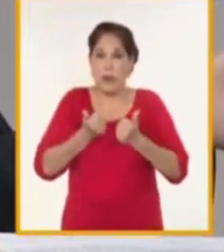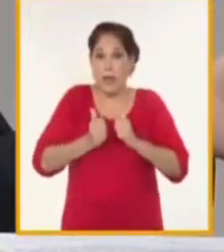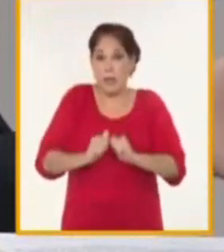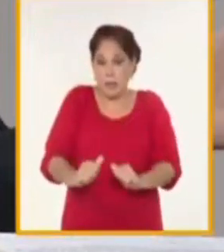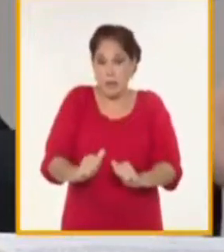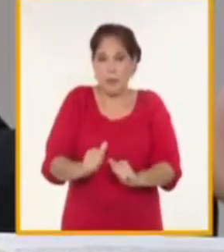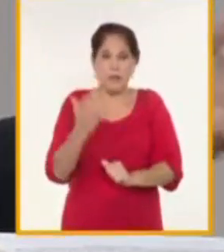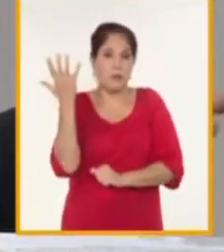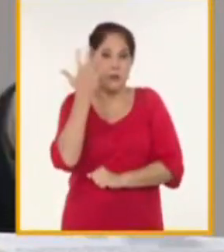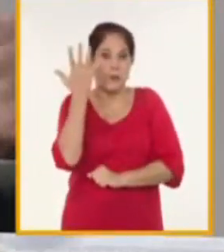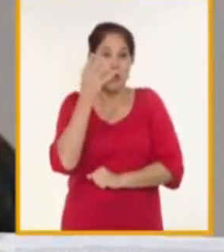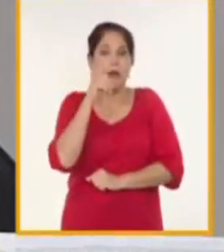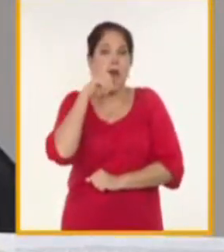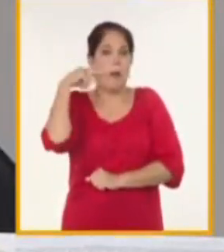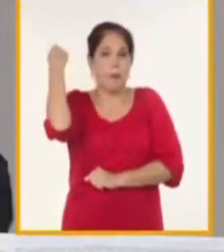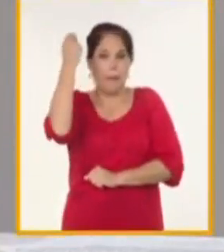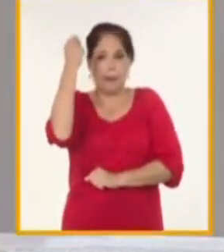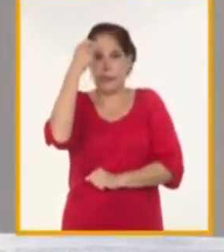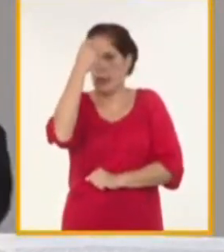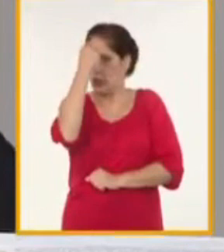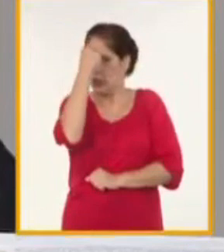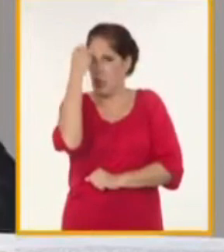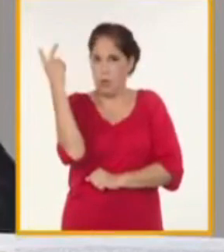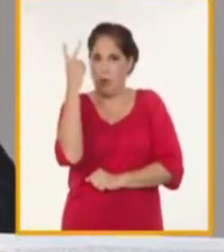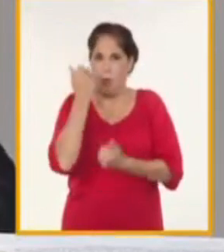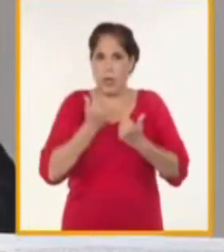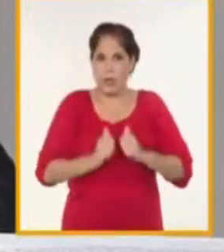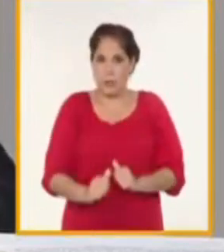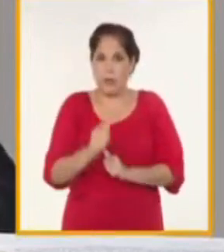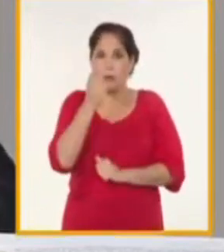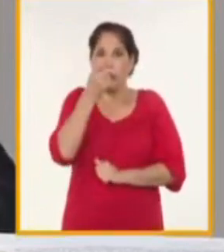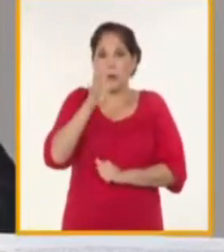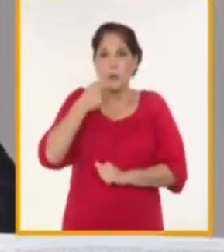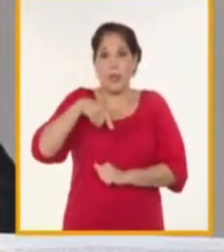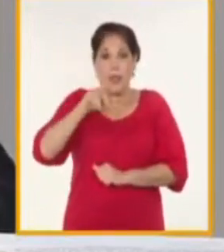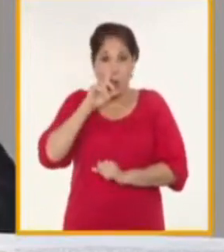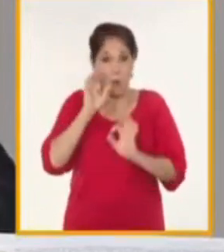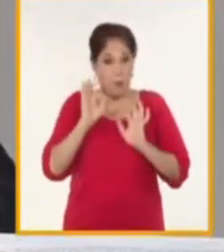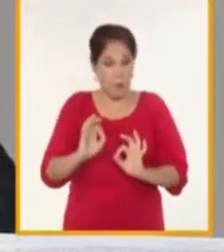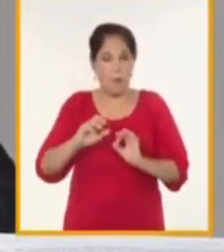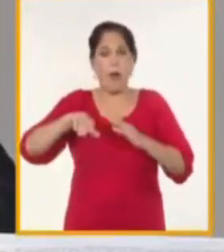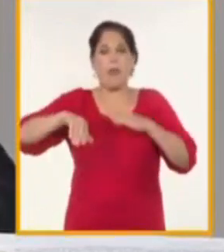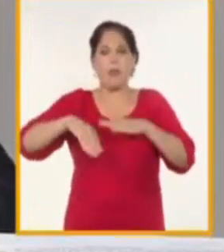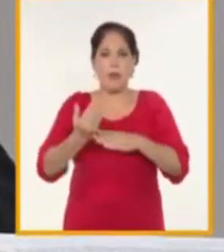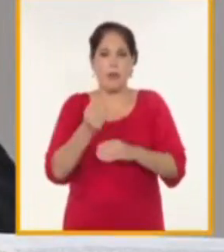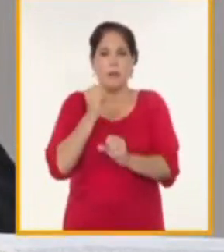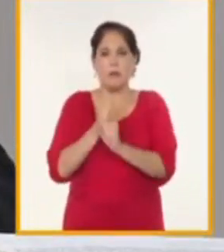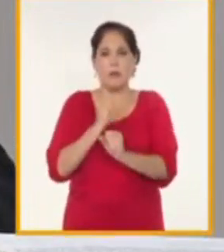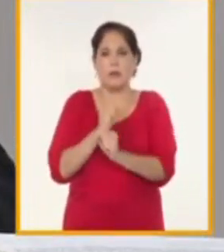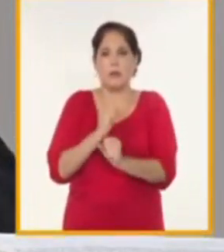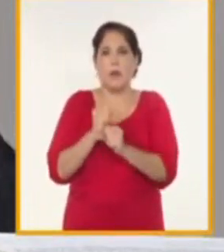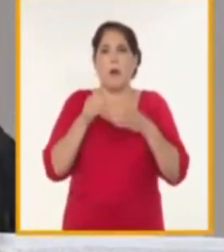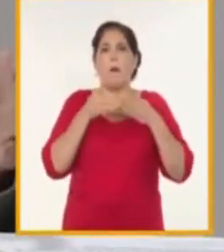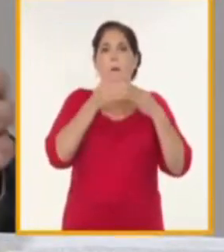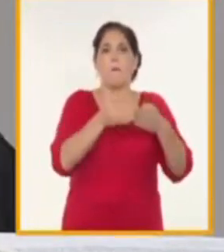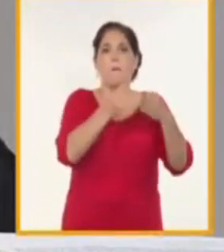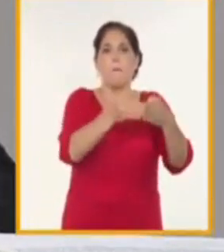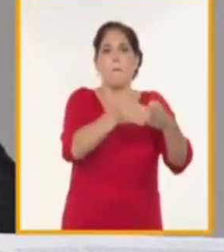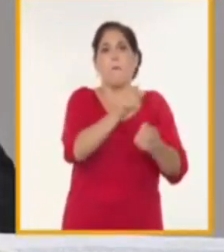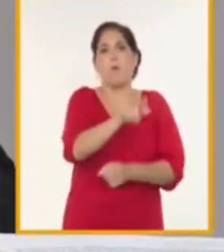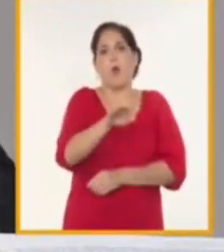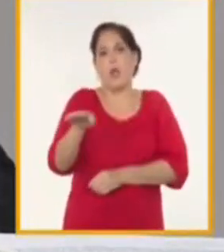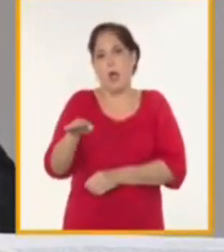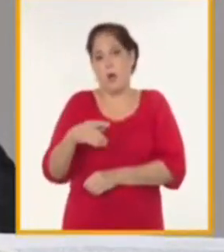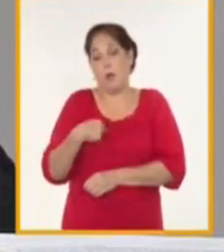de dos grandes de nuestra historia como Eche y como Maceo celebramos el día del trabajador portuario creo que